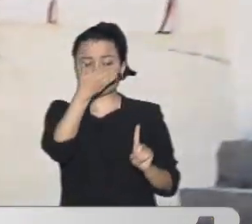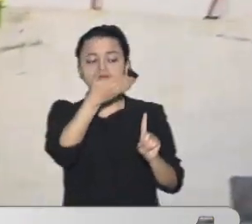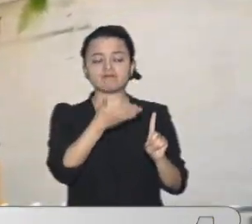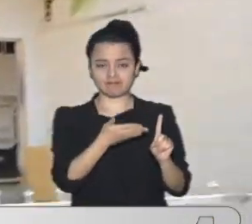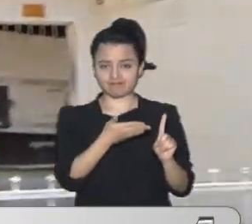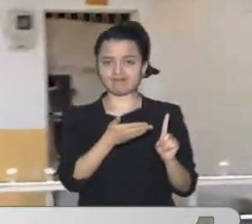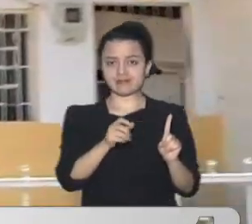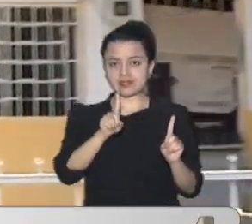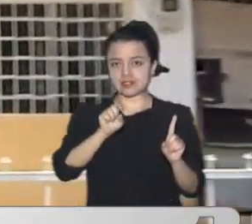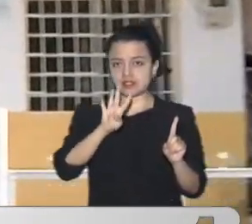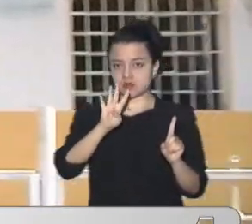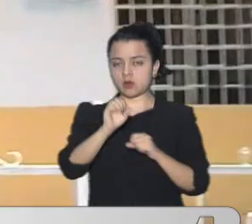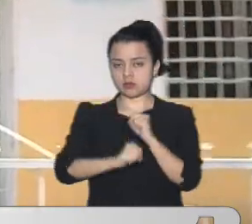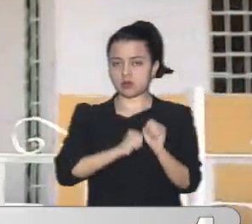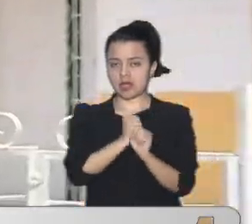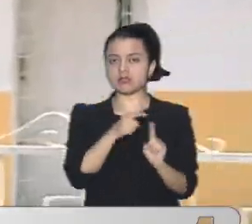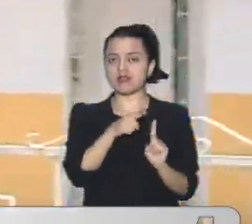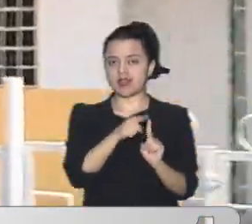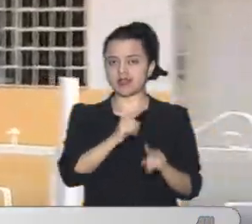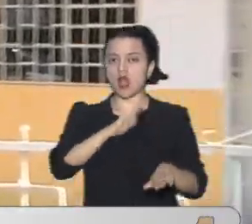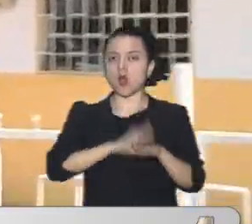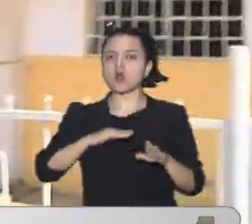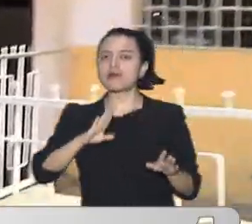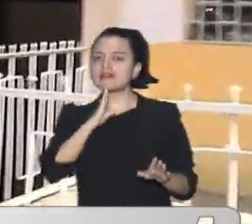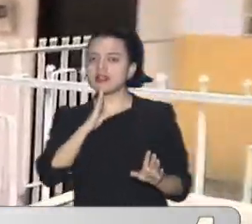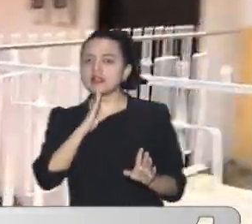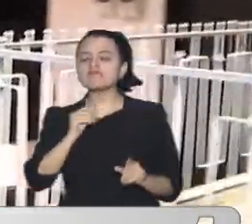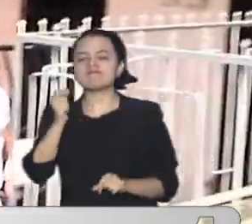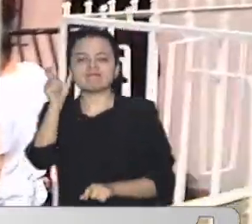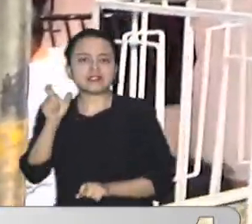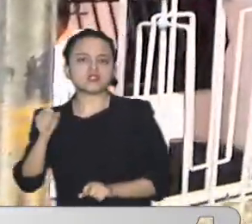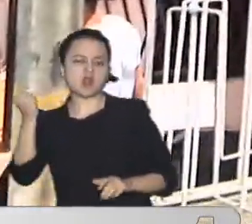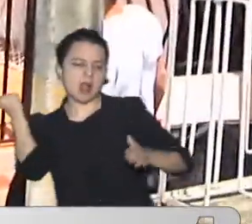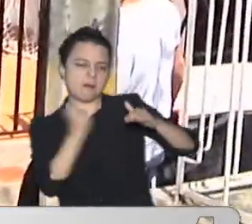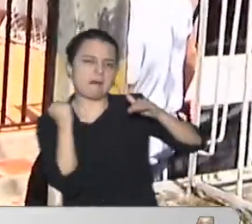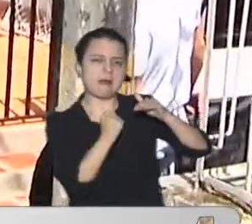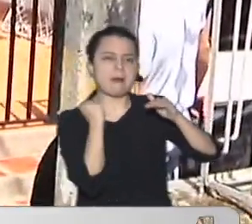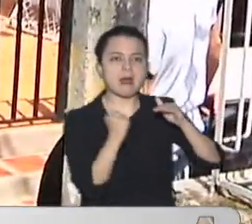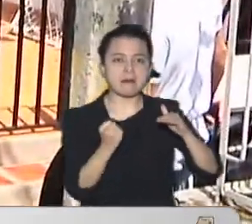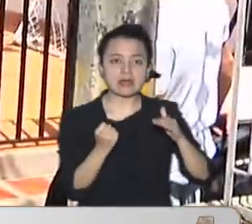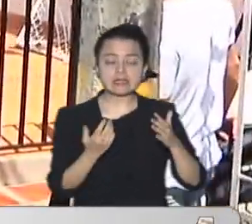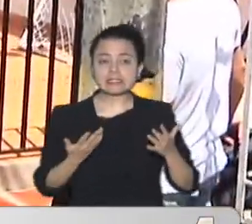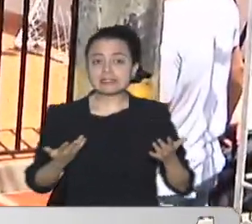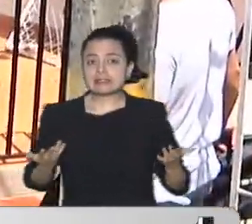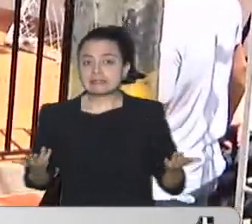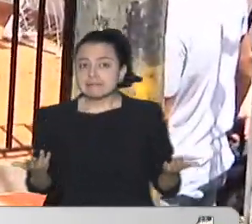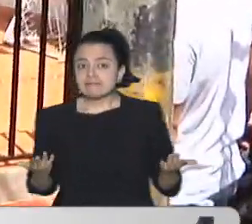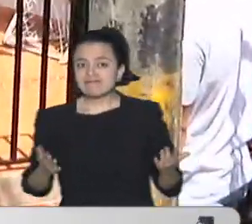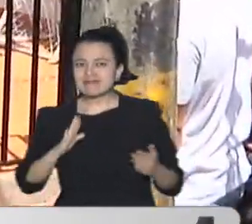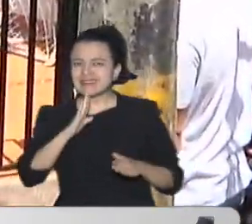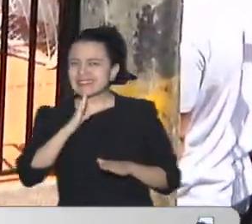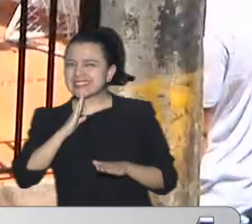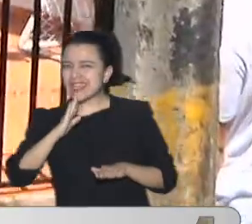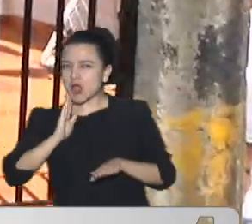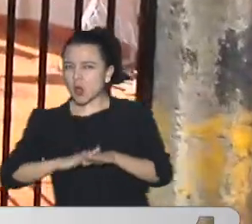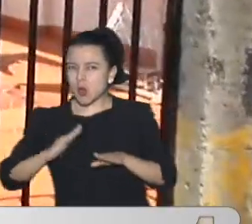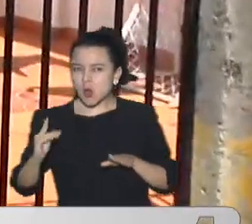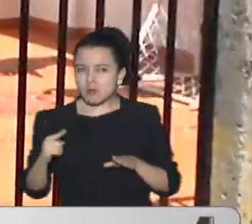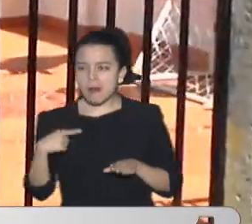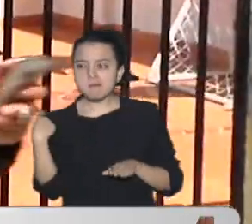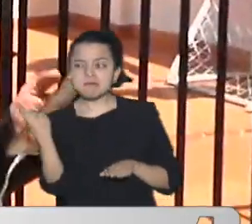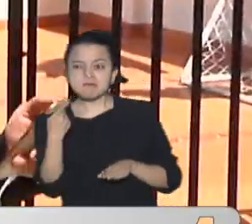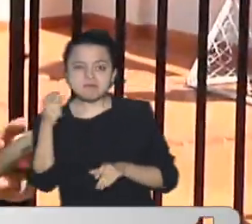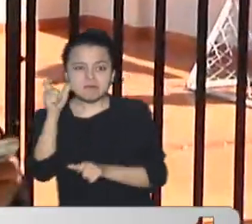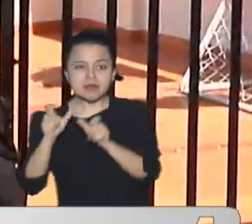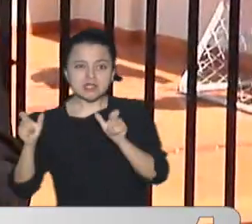64 años Fue atacada Con arma blanca Tenía múltiples lesiones Y se presume Que podrían ser Los responsables Ciudadanos